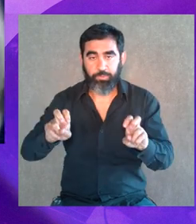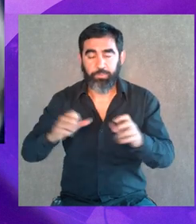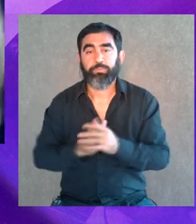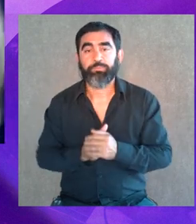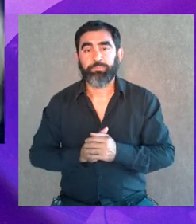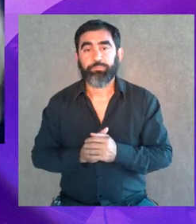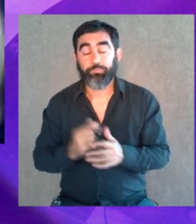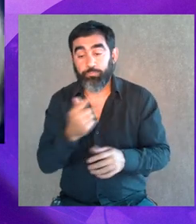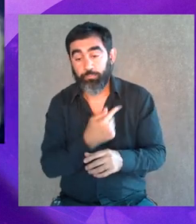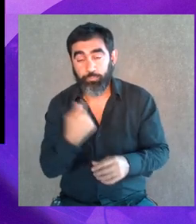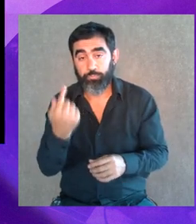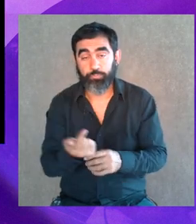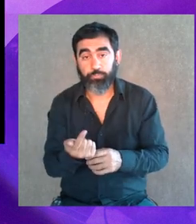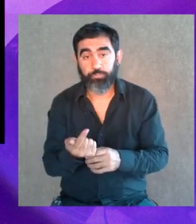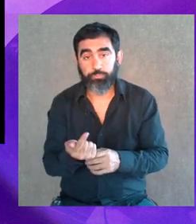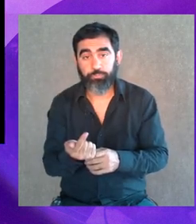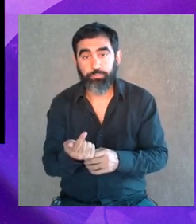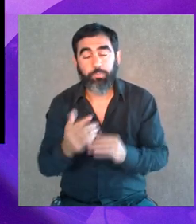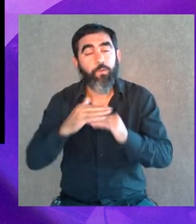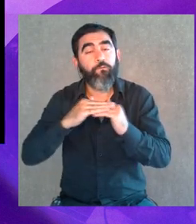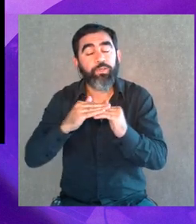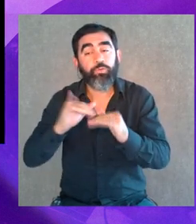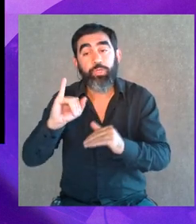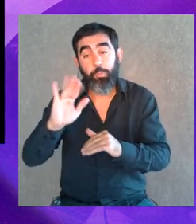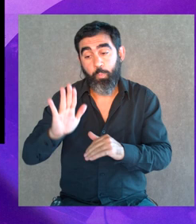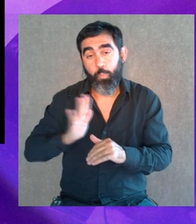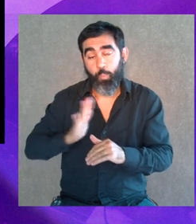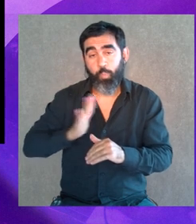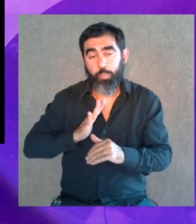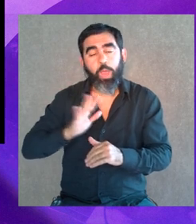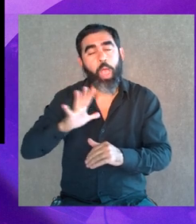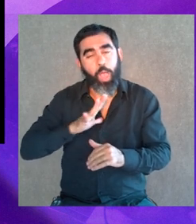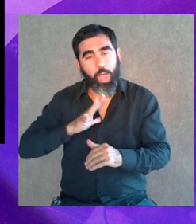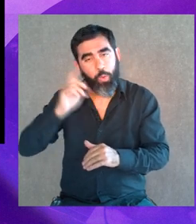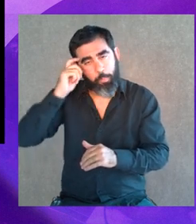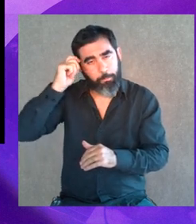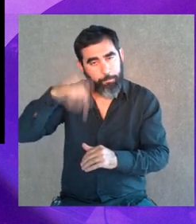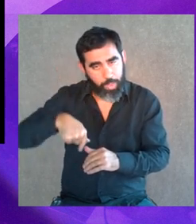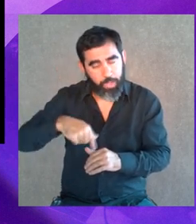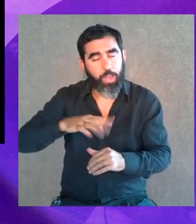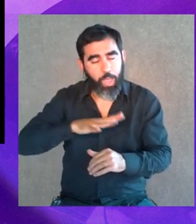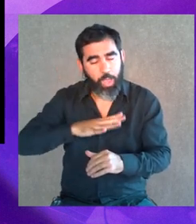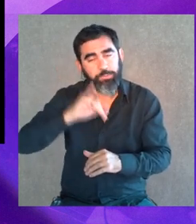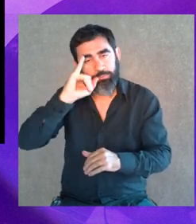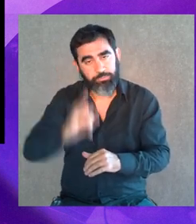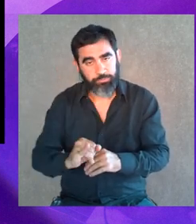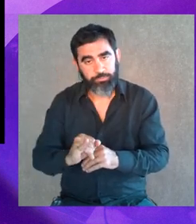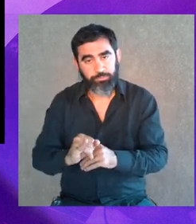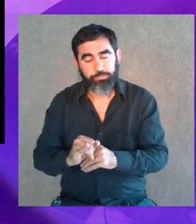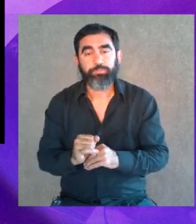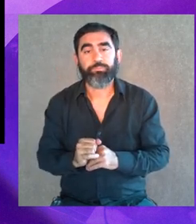como te decía al principio, nosotros nos basamos, mujeres tienen una estrategia y unos planes